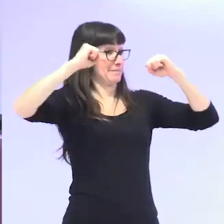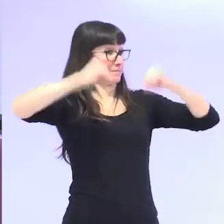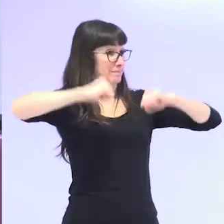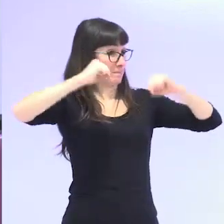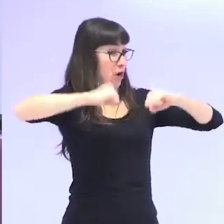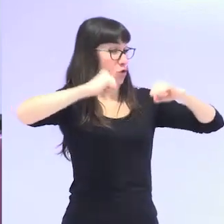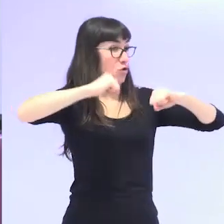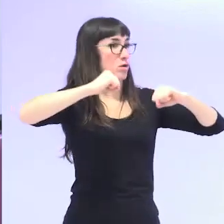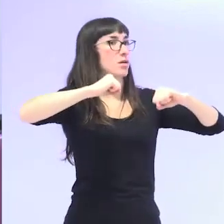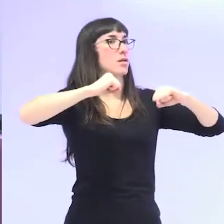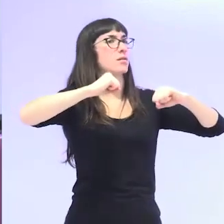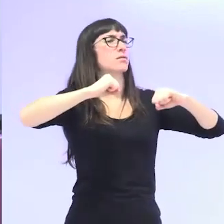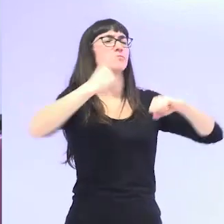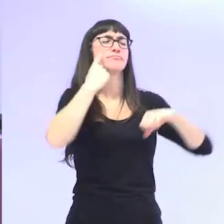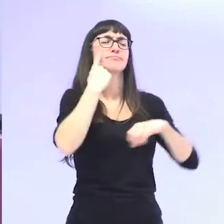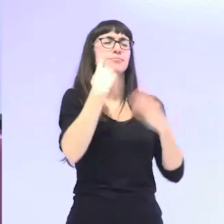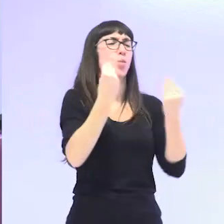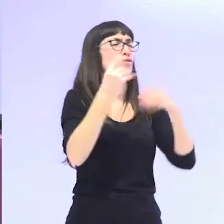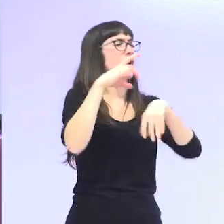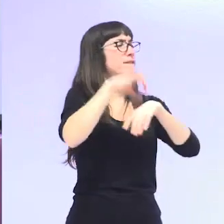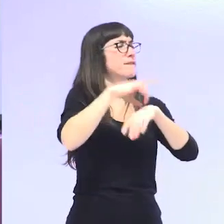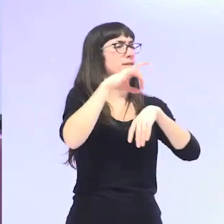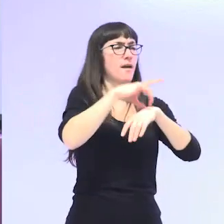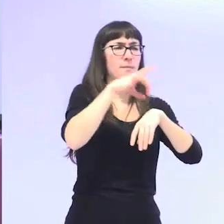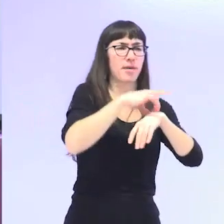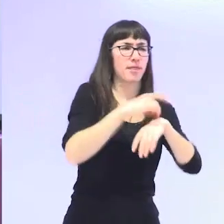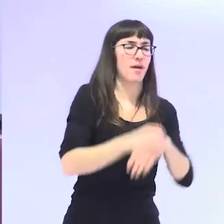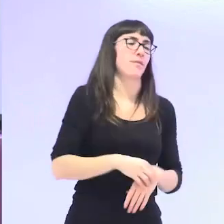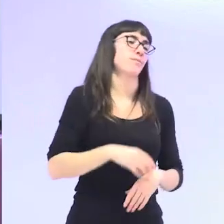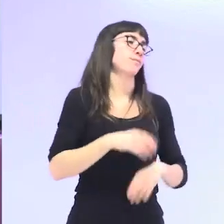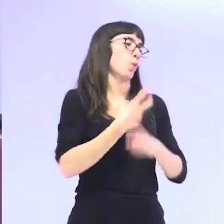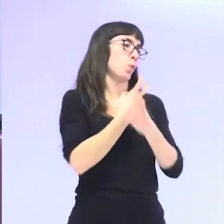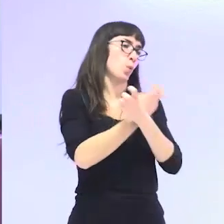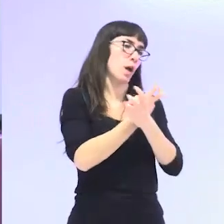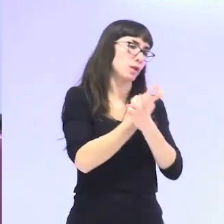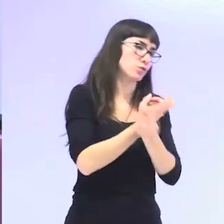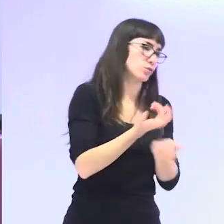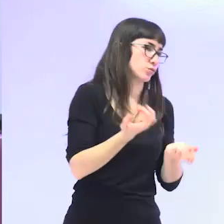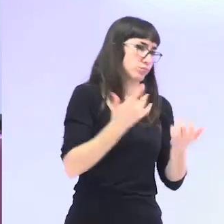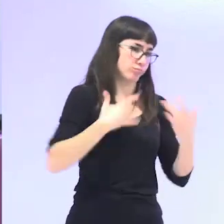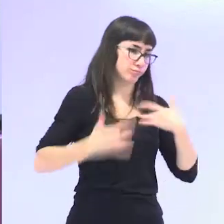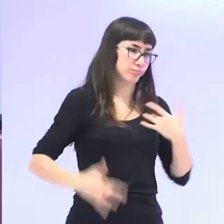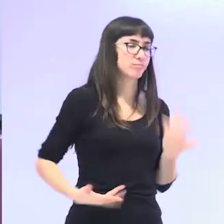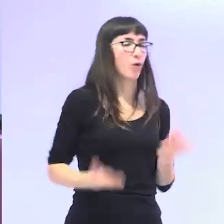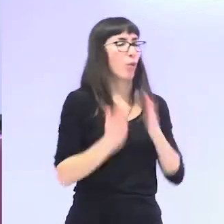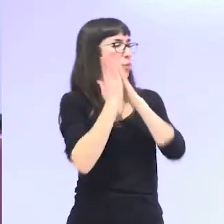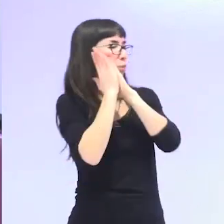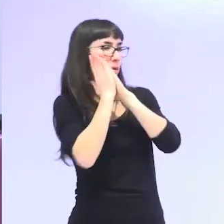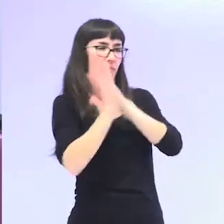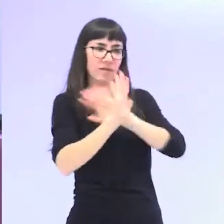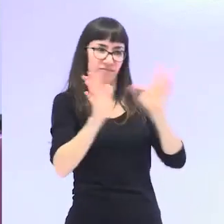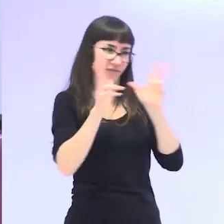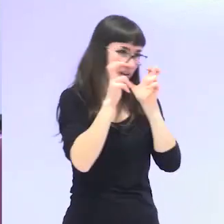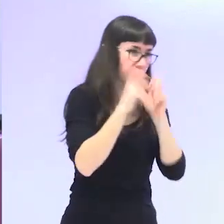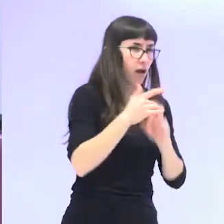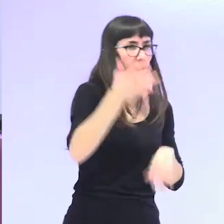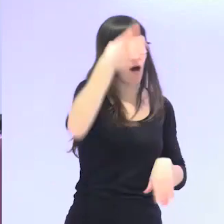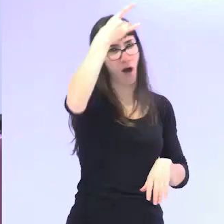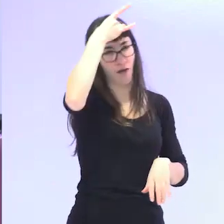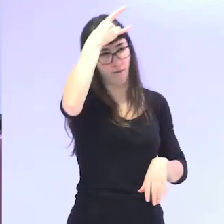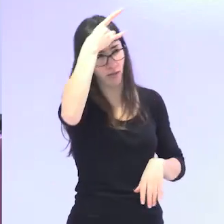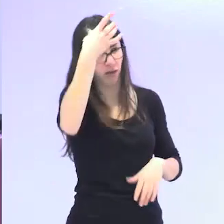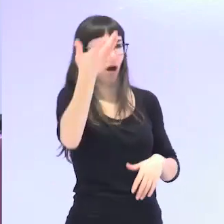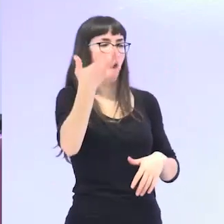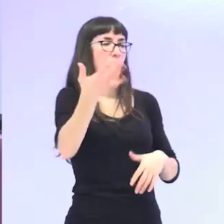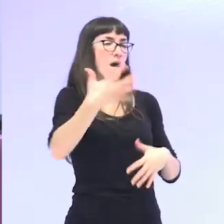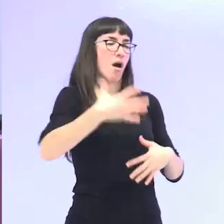más enfermedades osteoarticulares dormían peor le donían más la cabeza tenían fatiga crónica